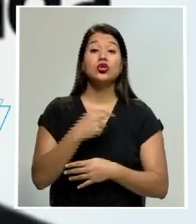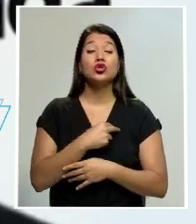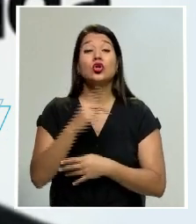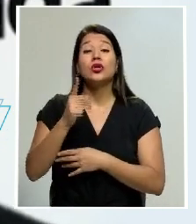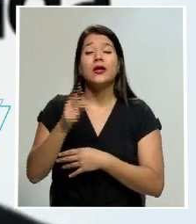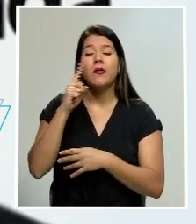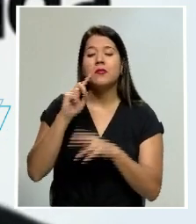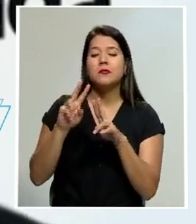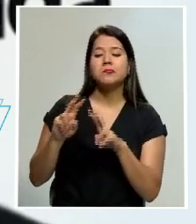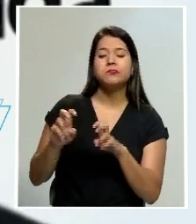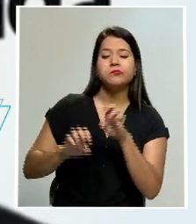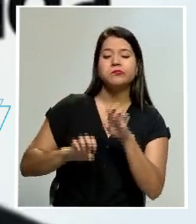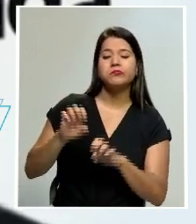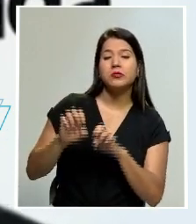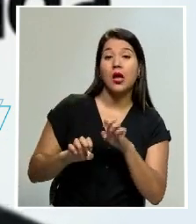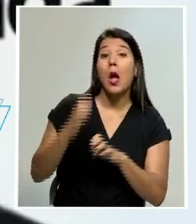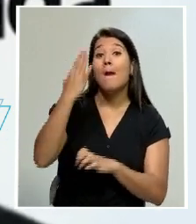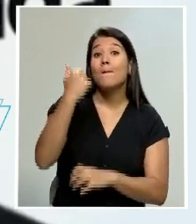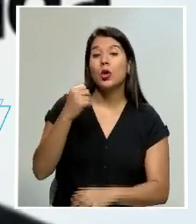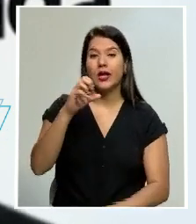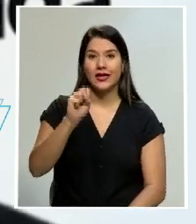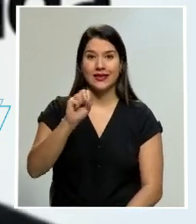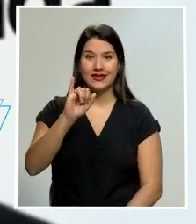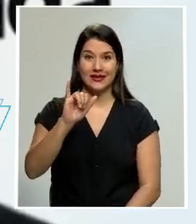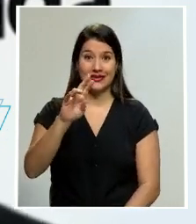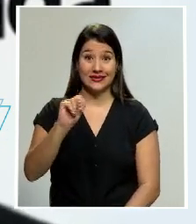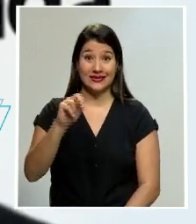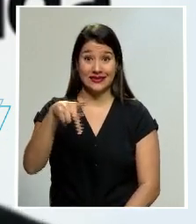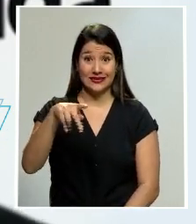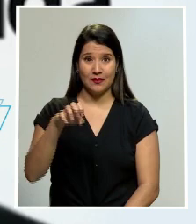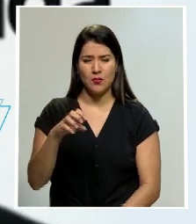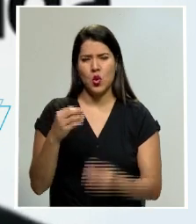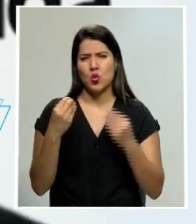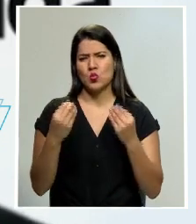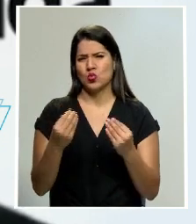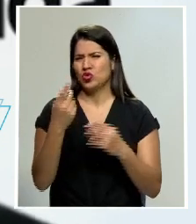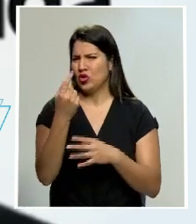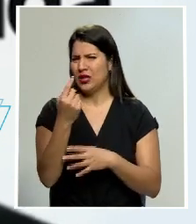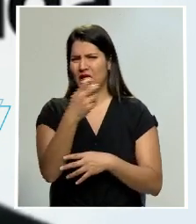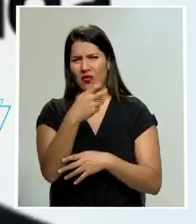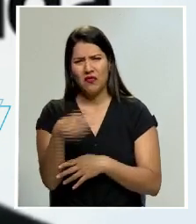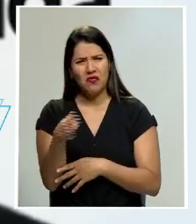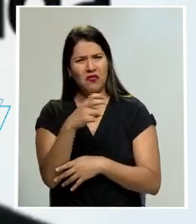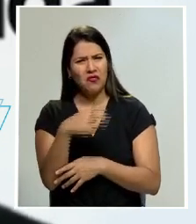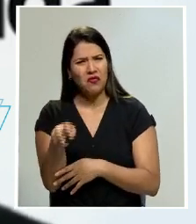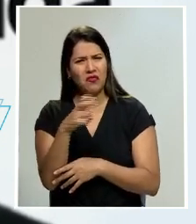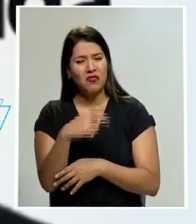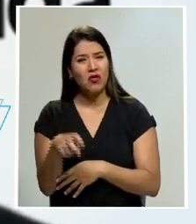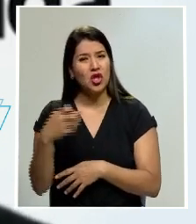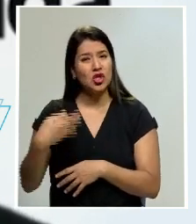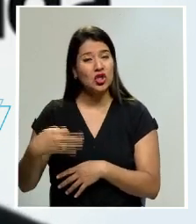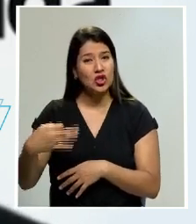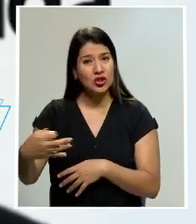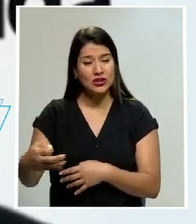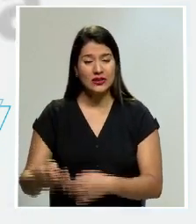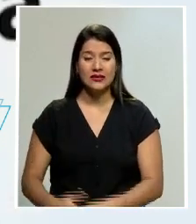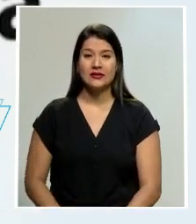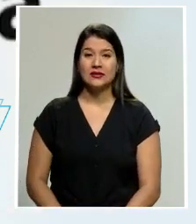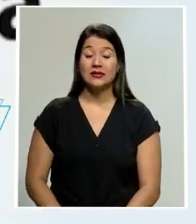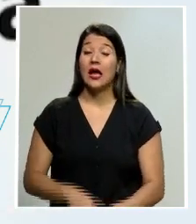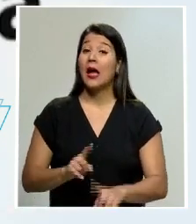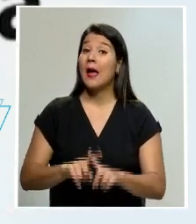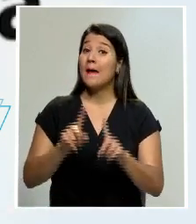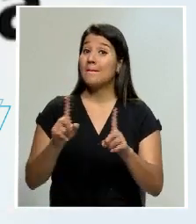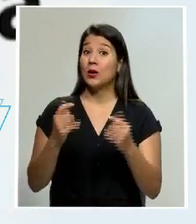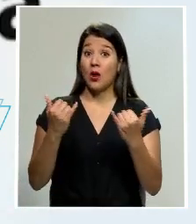porque SINPE está moviendo muchos cientos de miles de millones de colones, pero